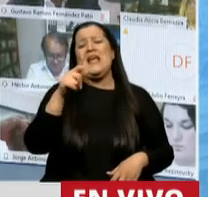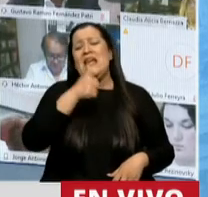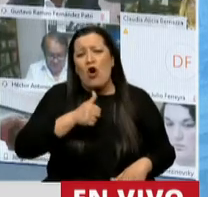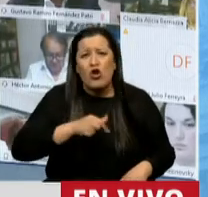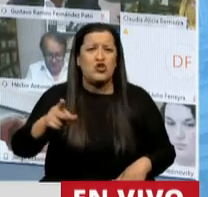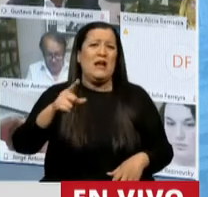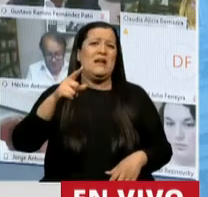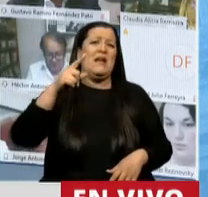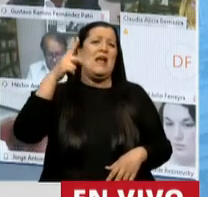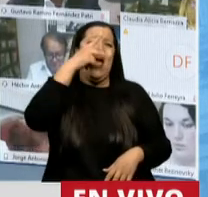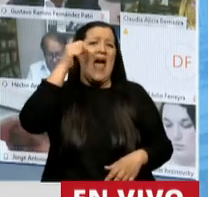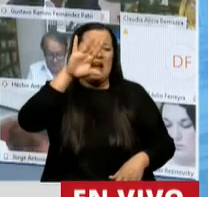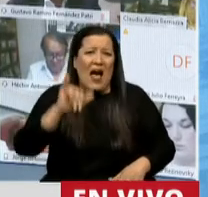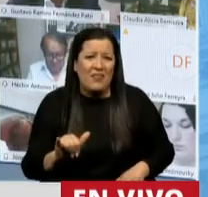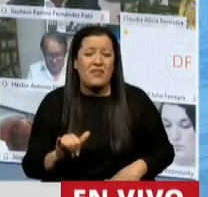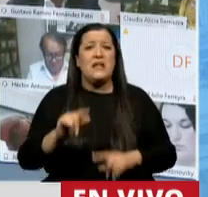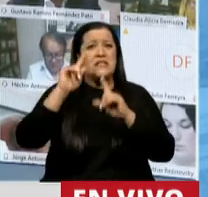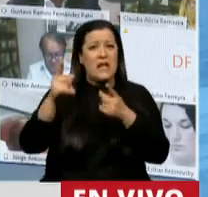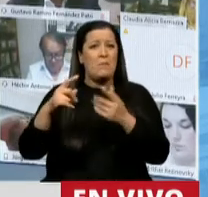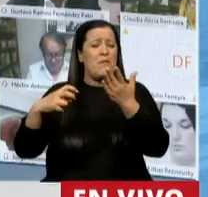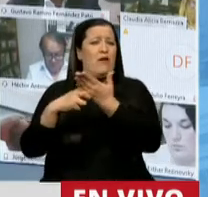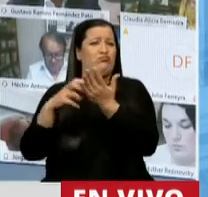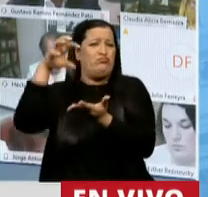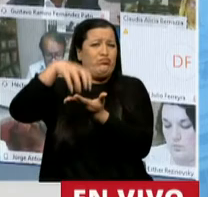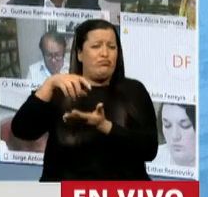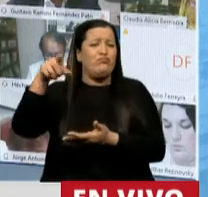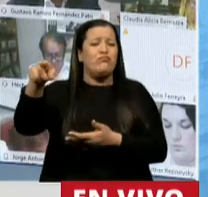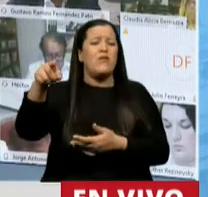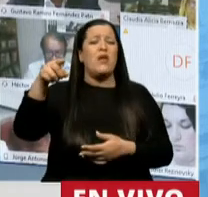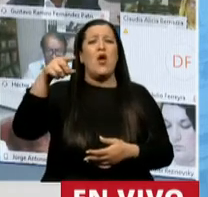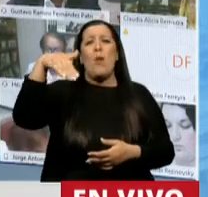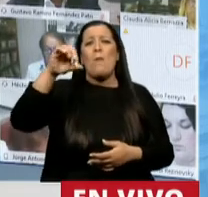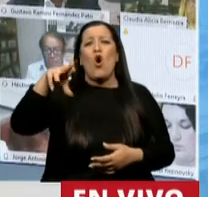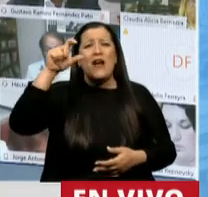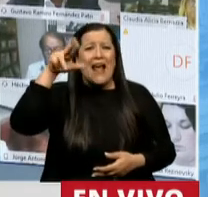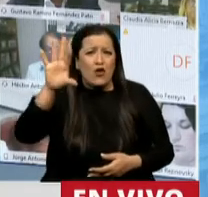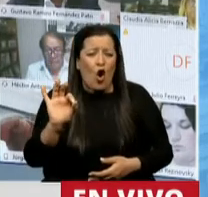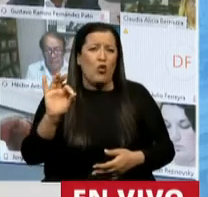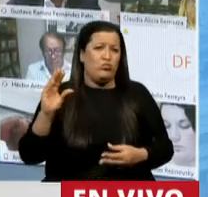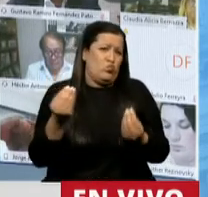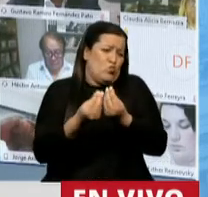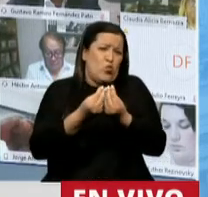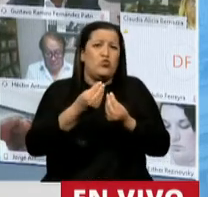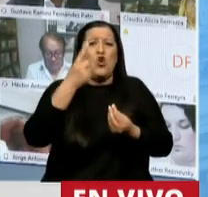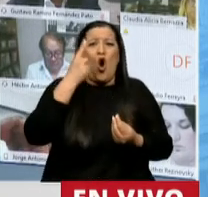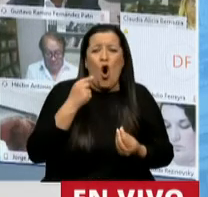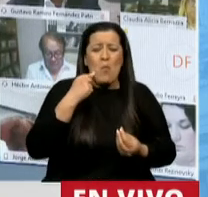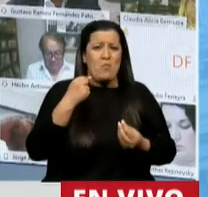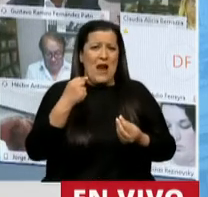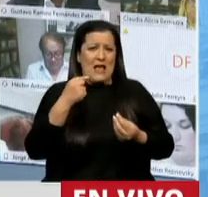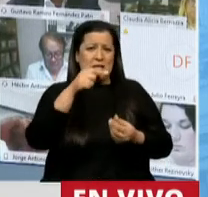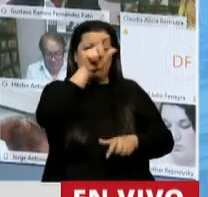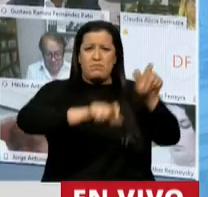Hernández, el perito Francisco Moreno, bueno, tantísimos hombres, prohombres,